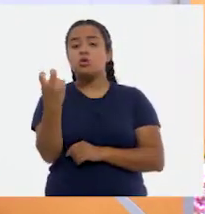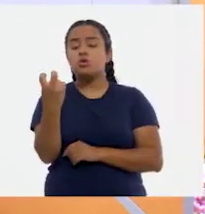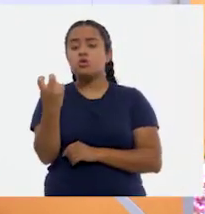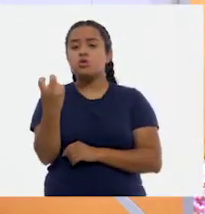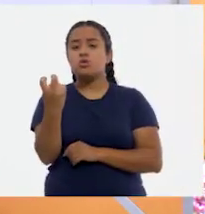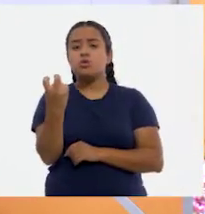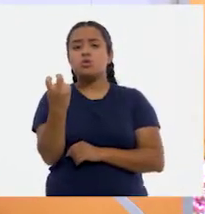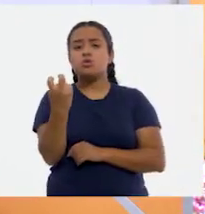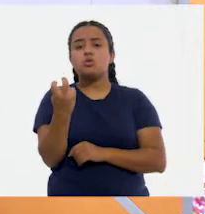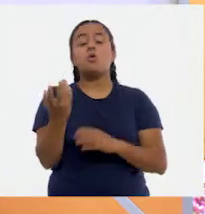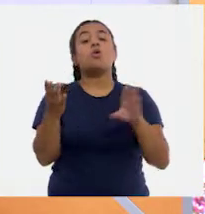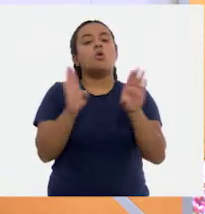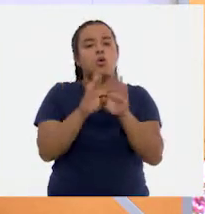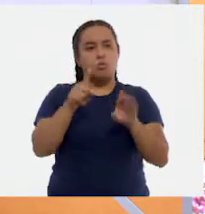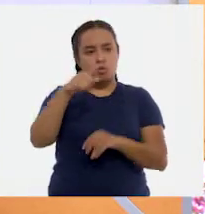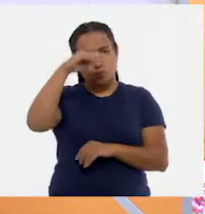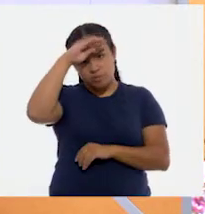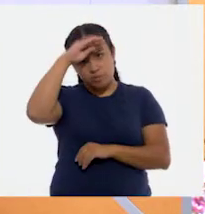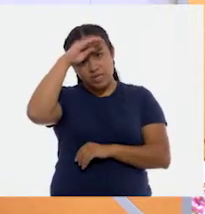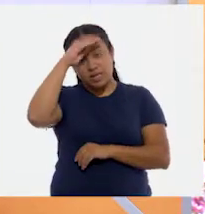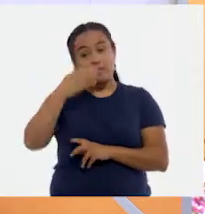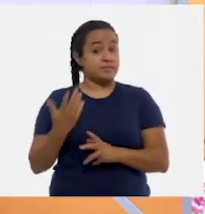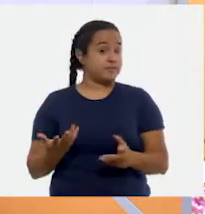¿cómo crees que podamos hacer?